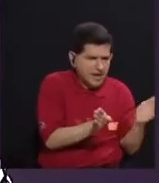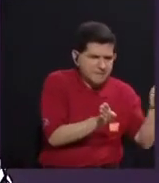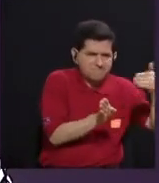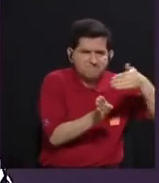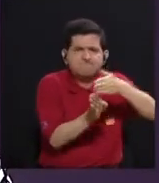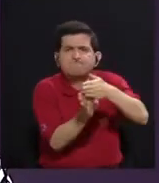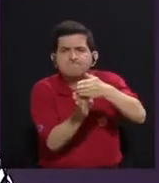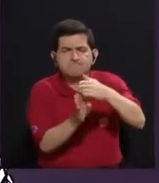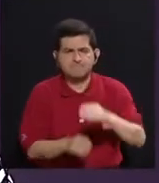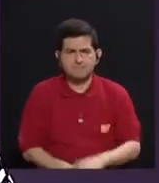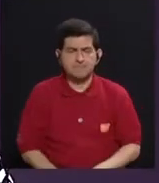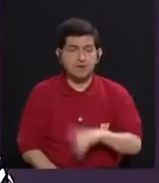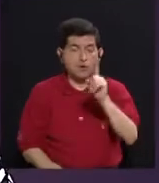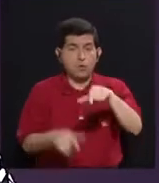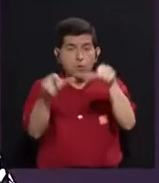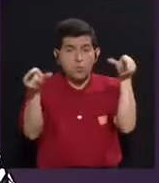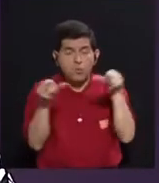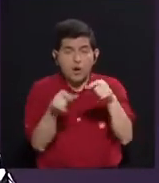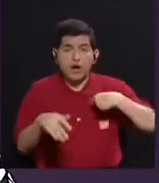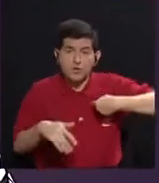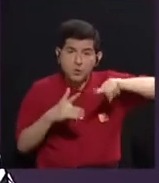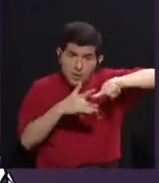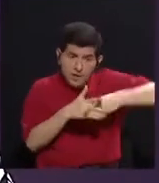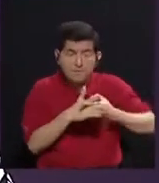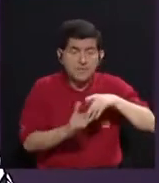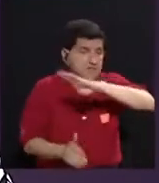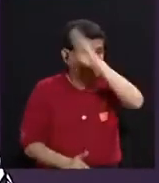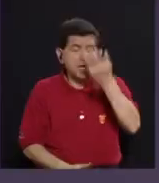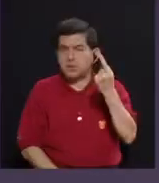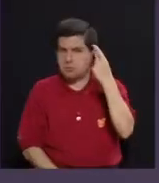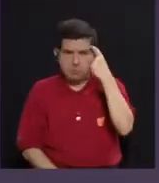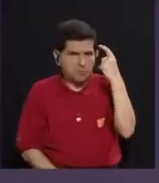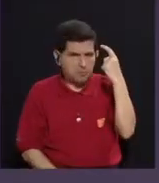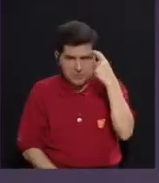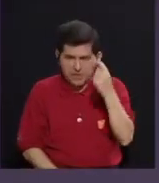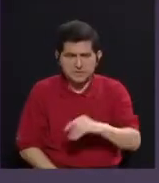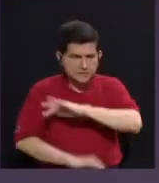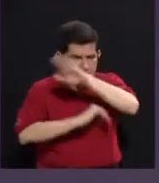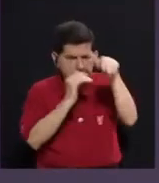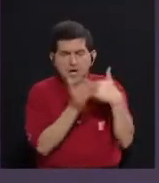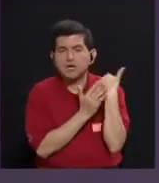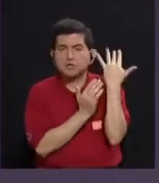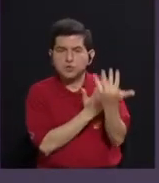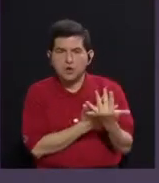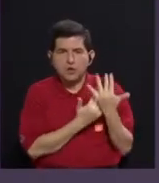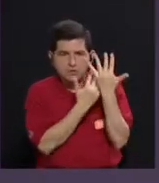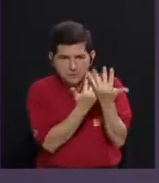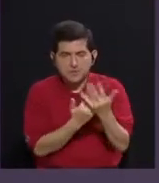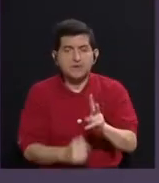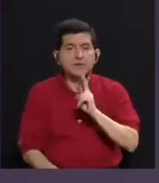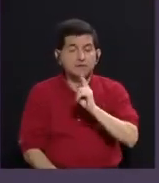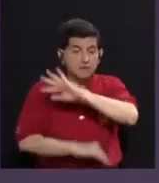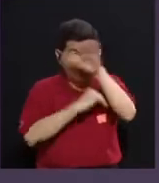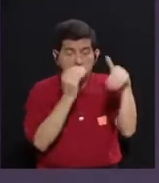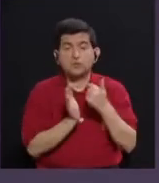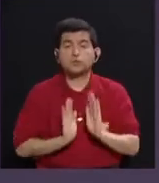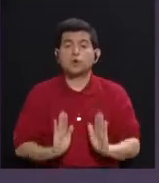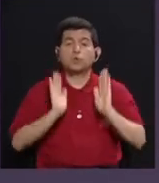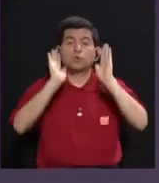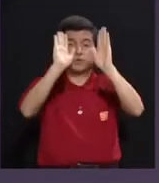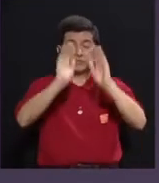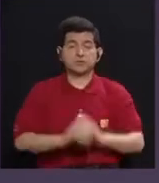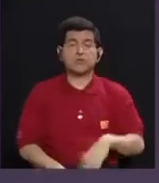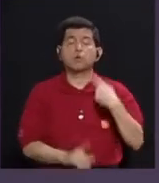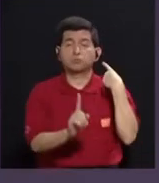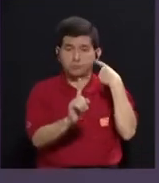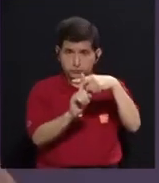hacia un lugar. Cuando yo empecé en esto jamás me imaginé todo lo que me esperaba. Y la verdad es que todo ha sido maravilloso, todo ha